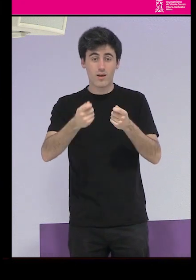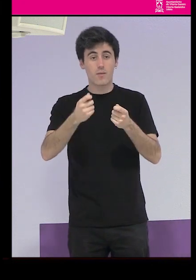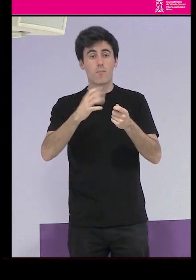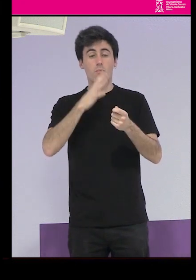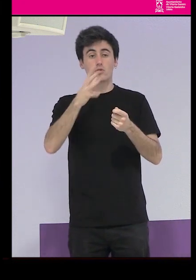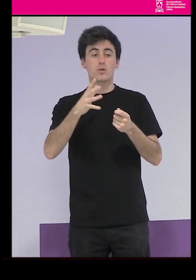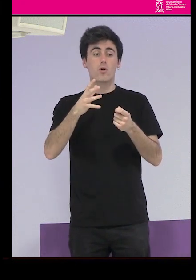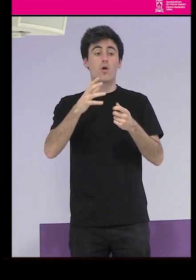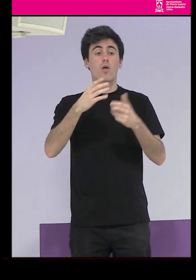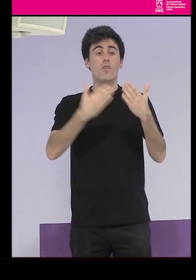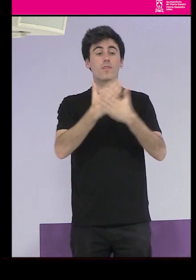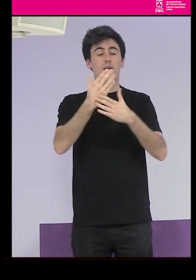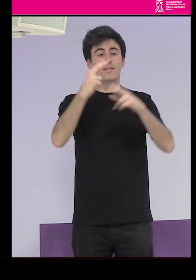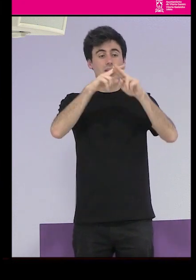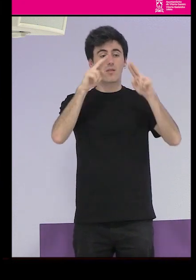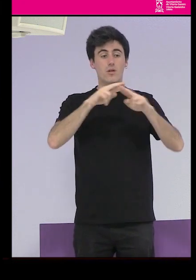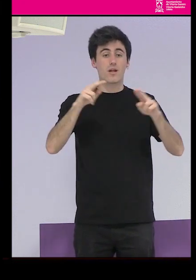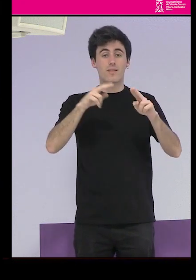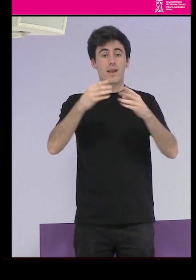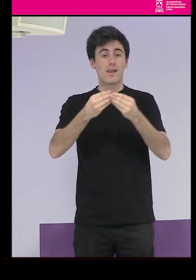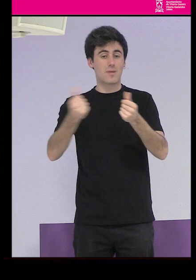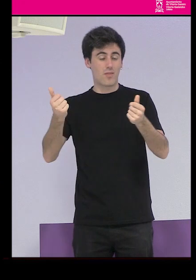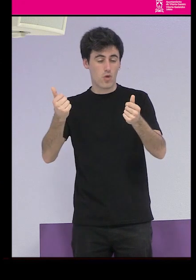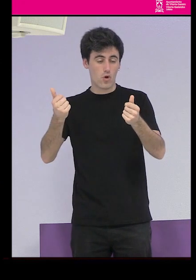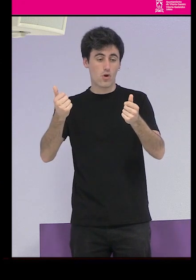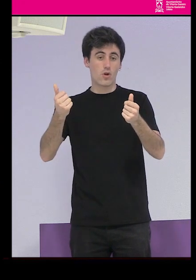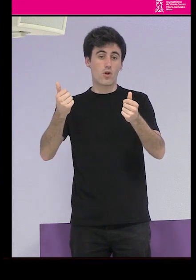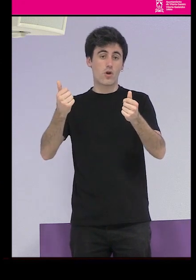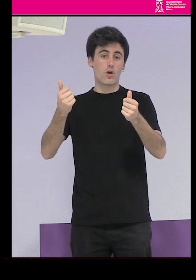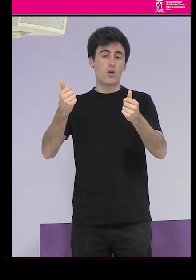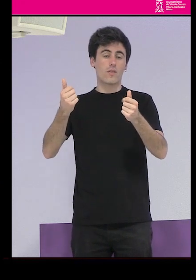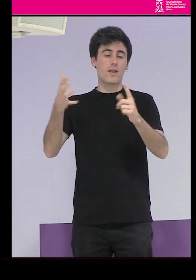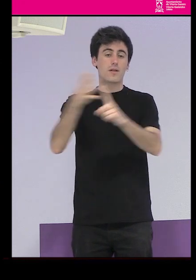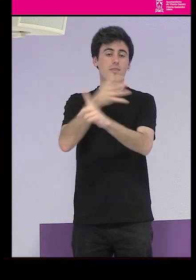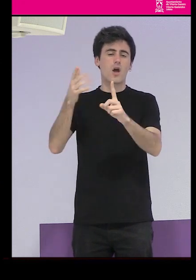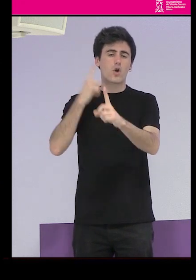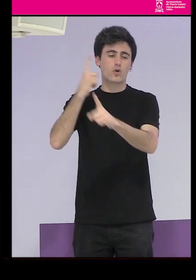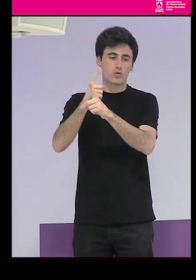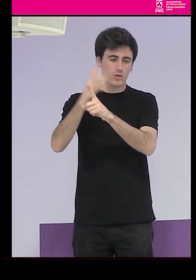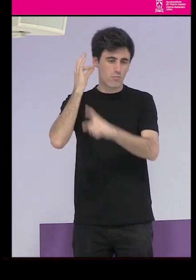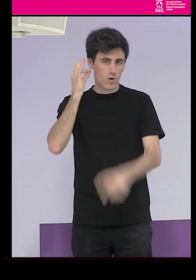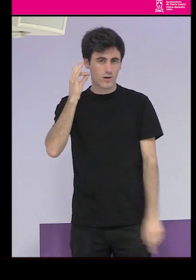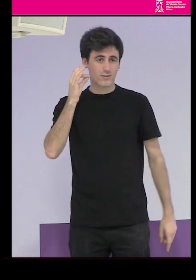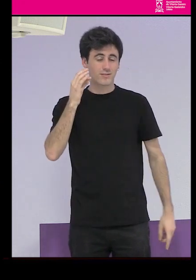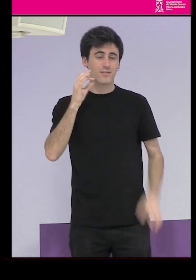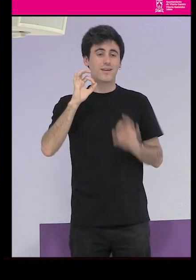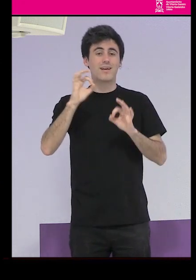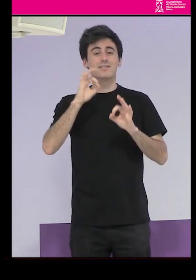internacional por la eliminación de la violencia contra las mujeres que es el 25 de noviembre